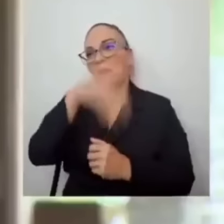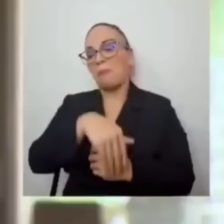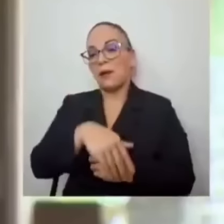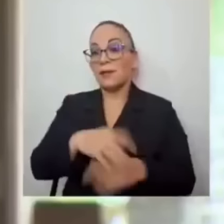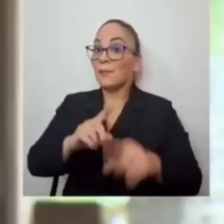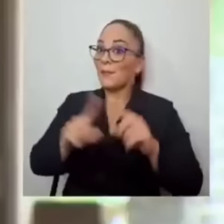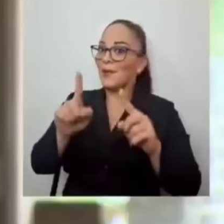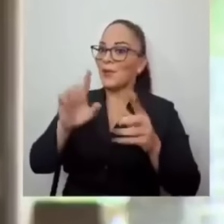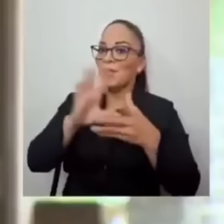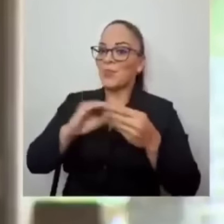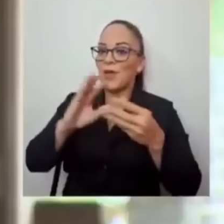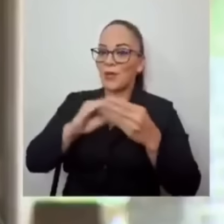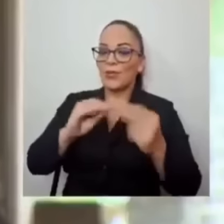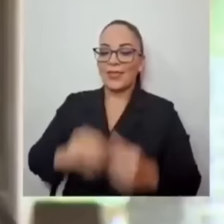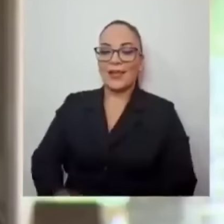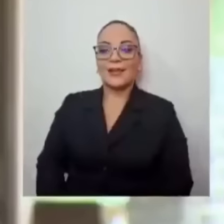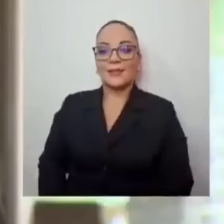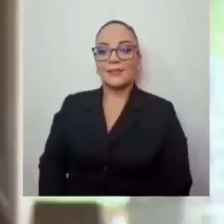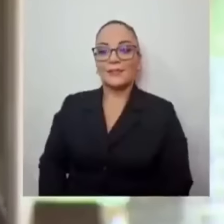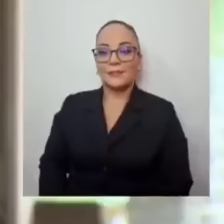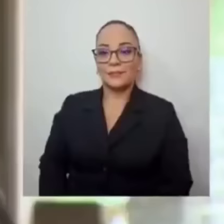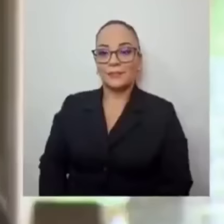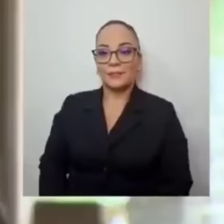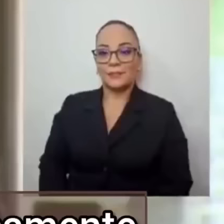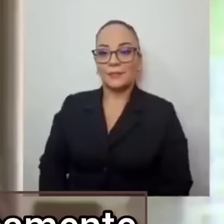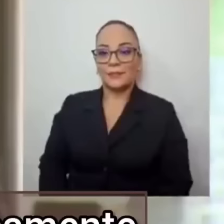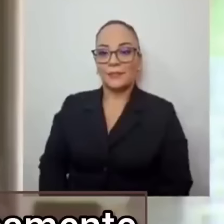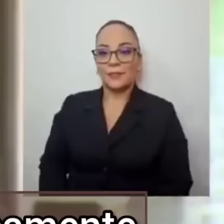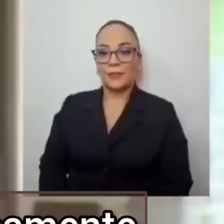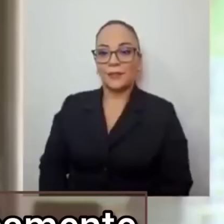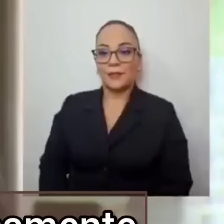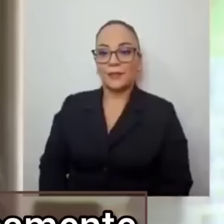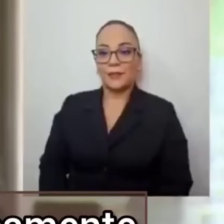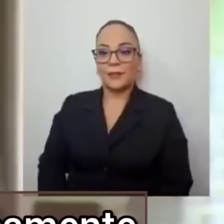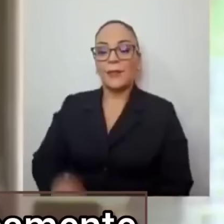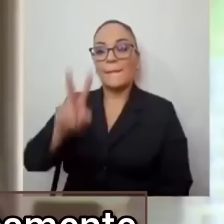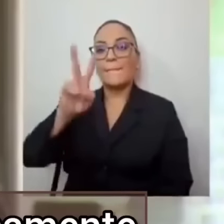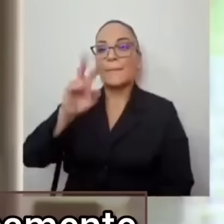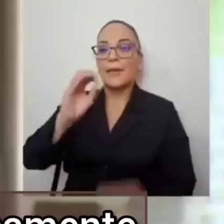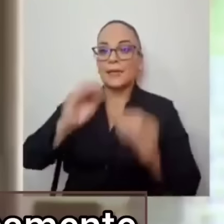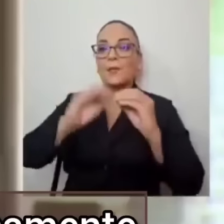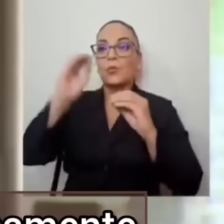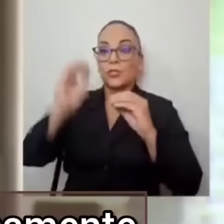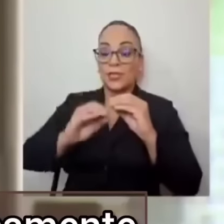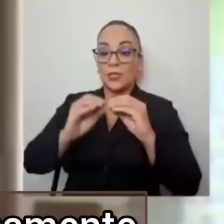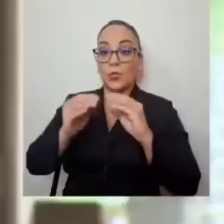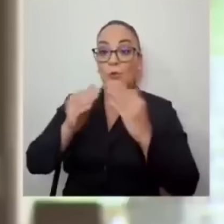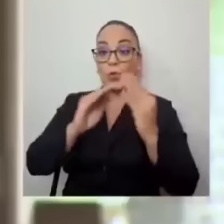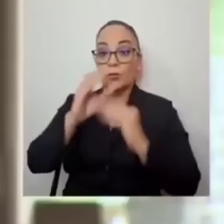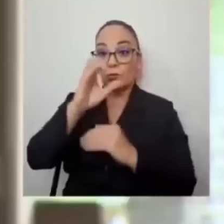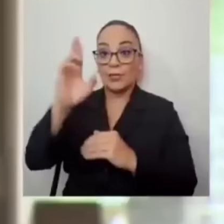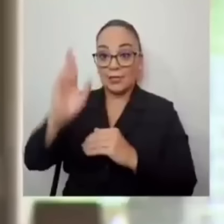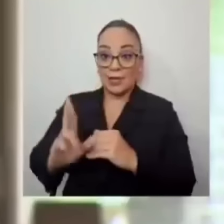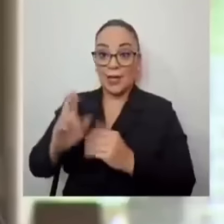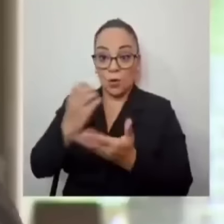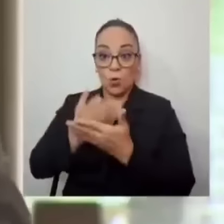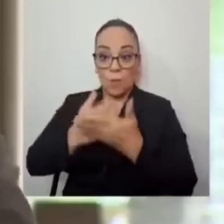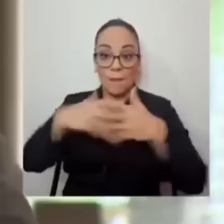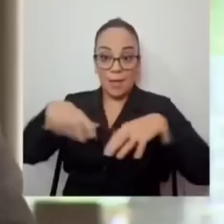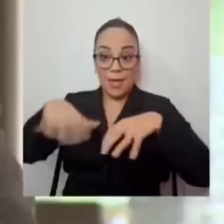contar algo. El 20% de la población costarricense económicamente activa,